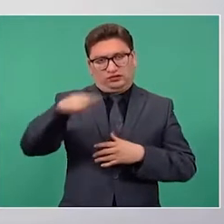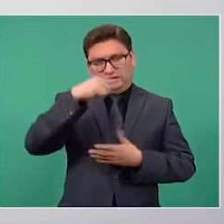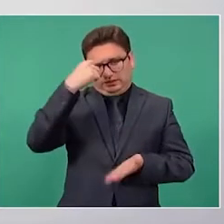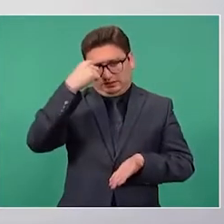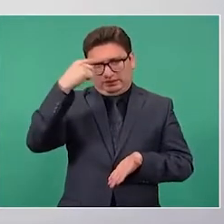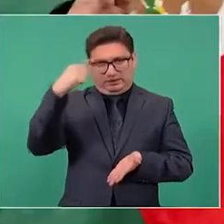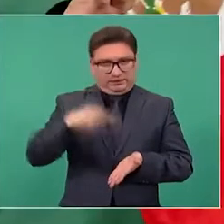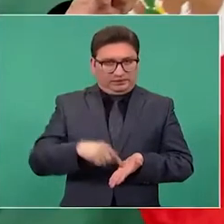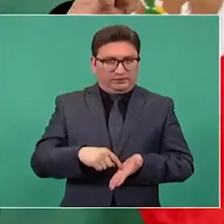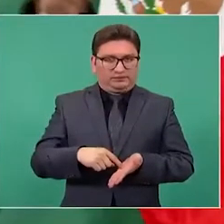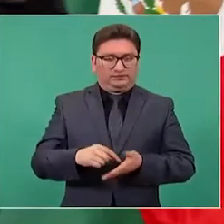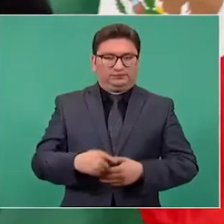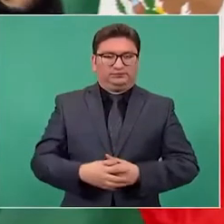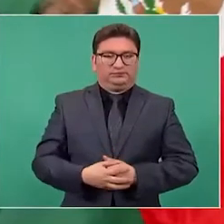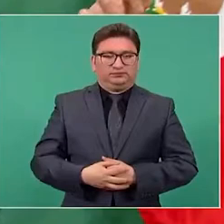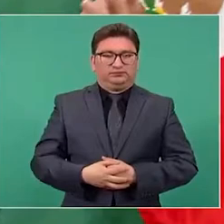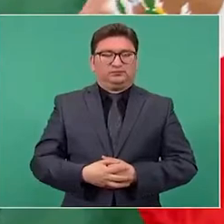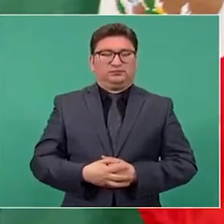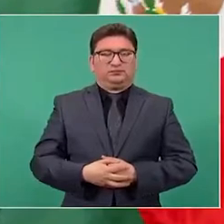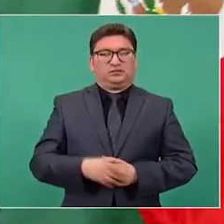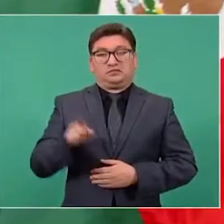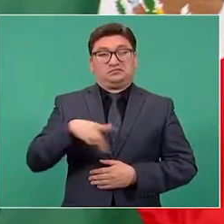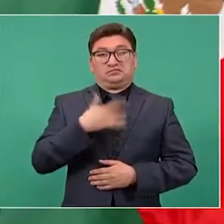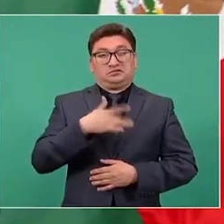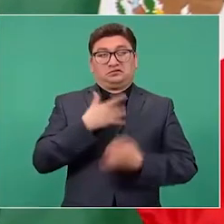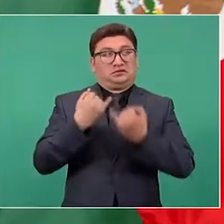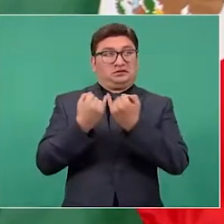que es lo mismo.